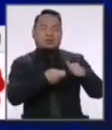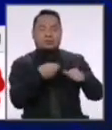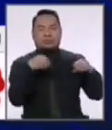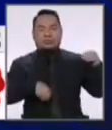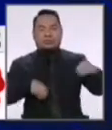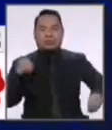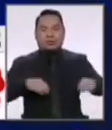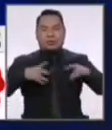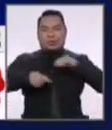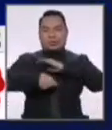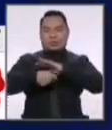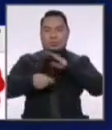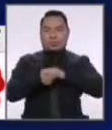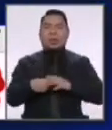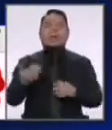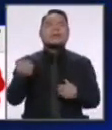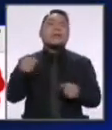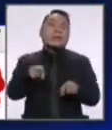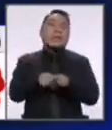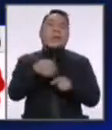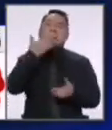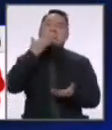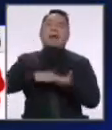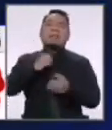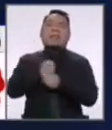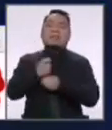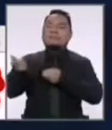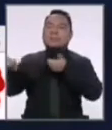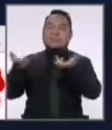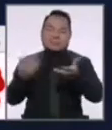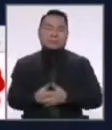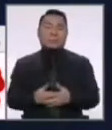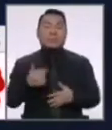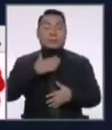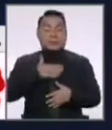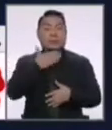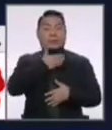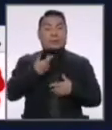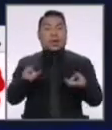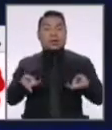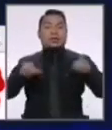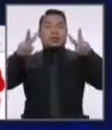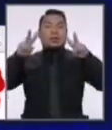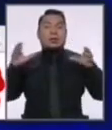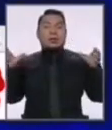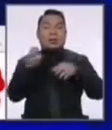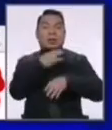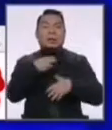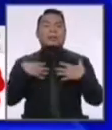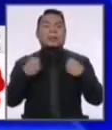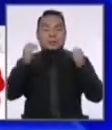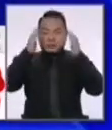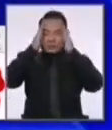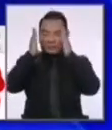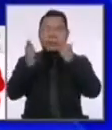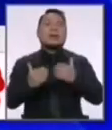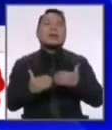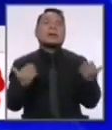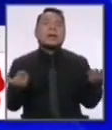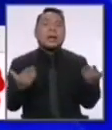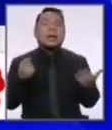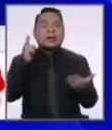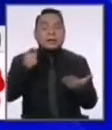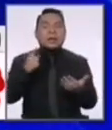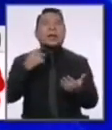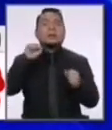corrupción y hay un problema de gestión pública. Mi gobierno va a duplicar el presupuesto del sector de salud bajo el enfoque de